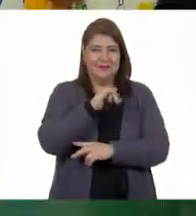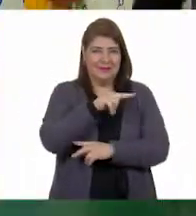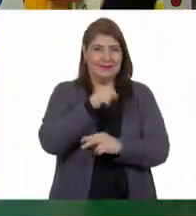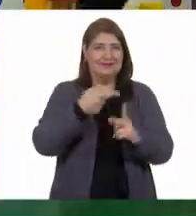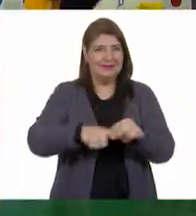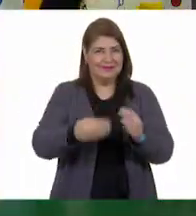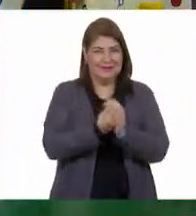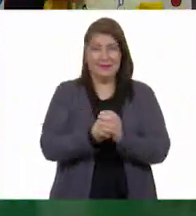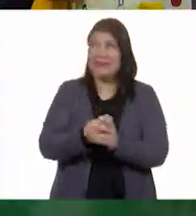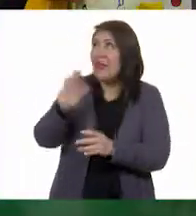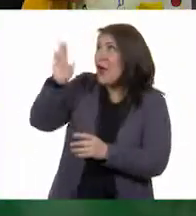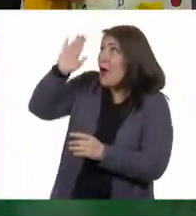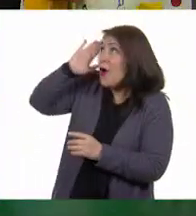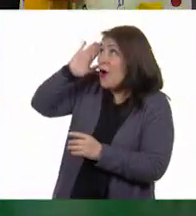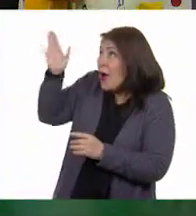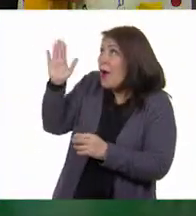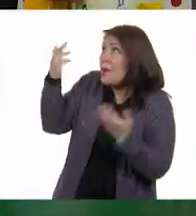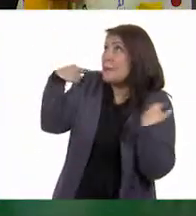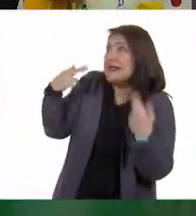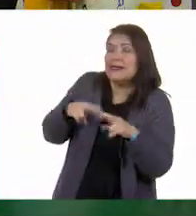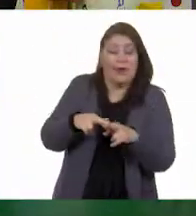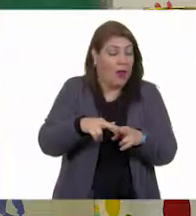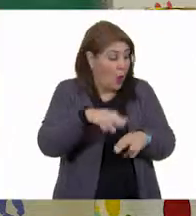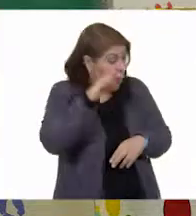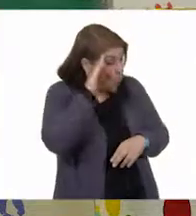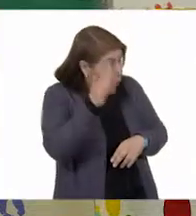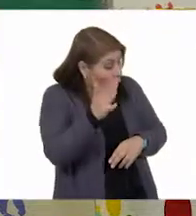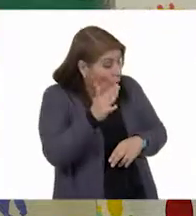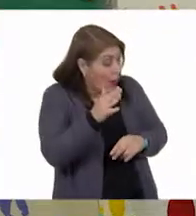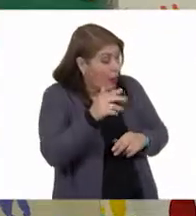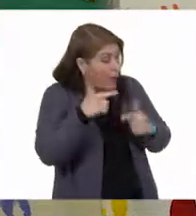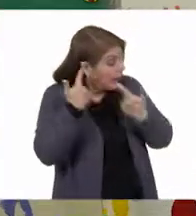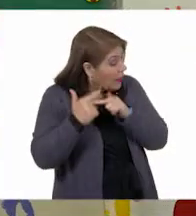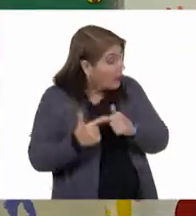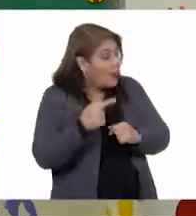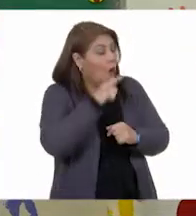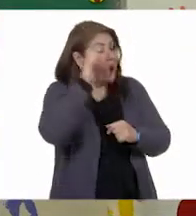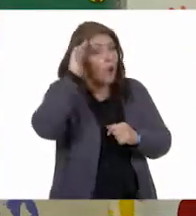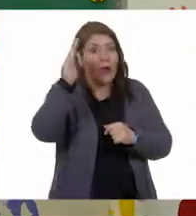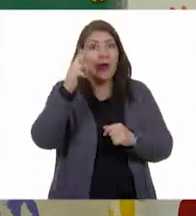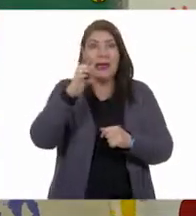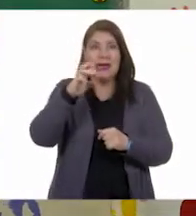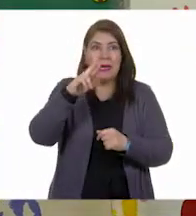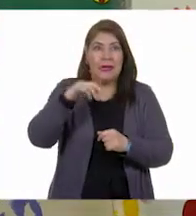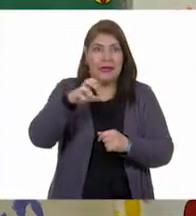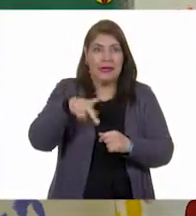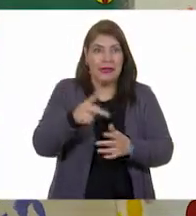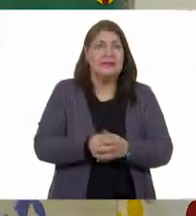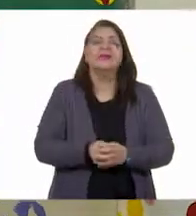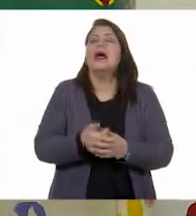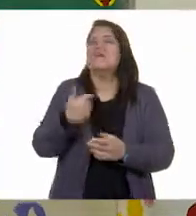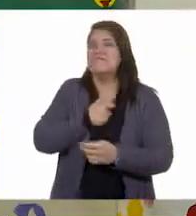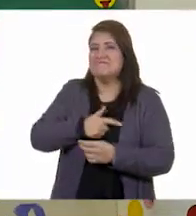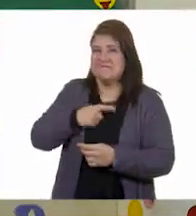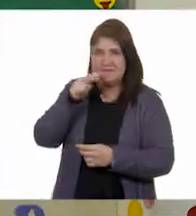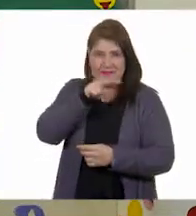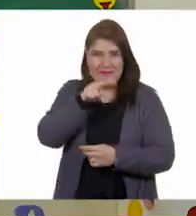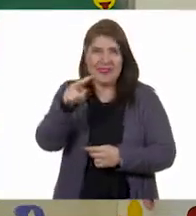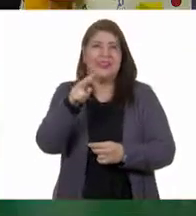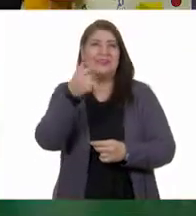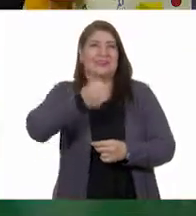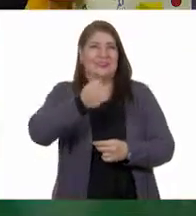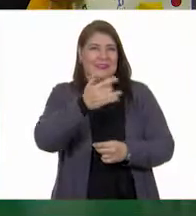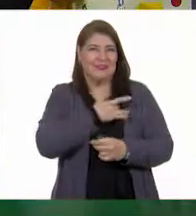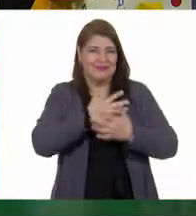¡Hola! ¡Hola, maestra! ¡Hola, Erick! ¡Hola, Gloria! Niñas y niños, qué gusto es verlos nuevamente. Nos saludamos de corazón.